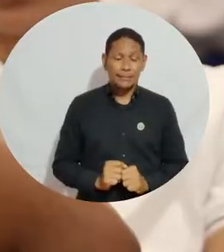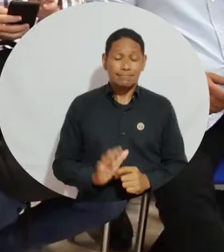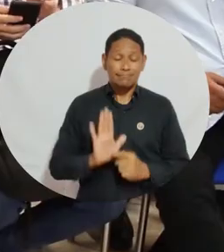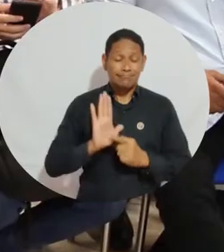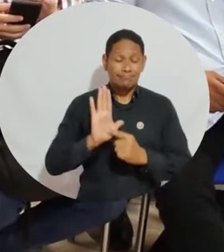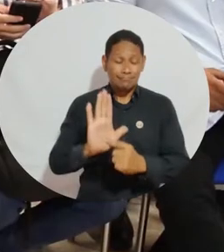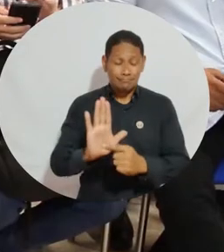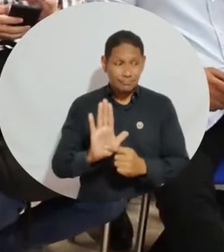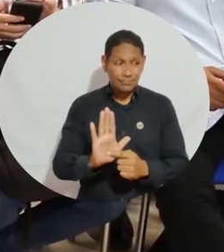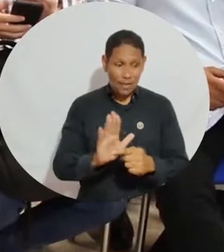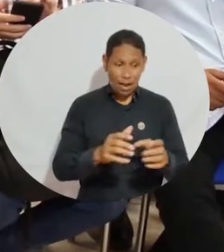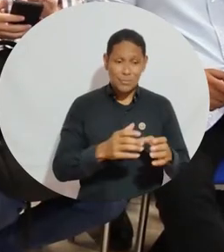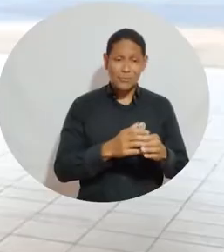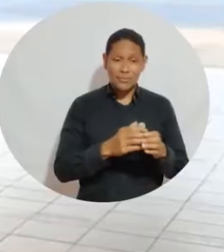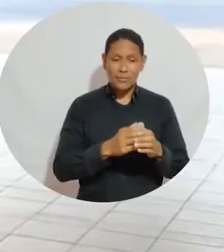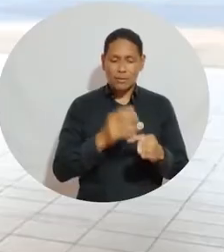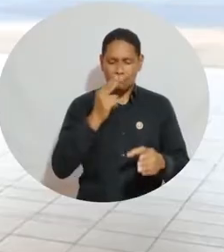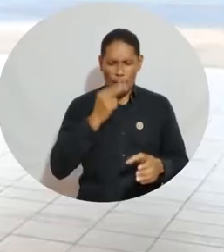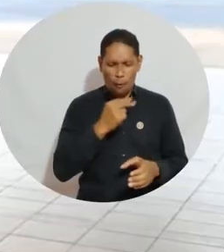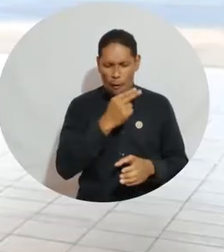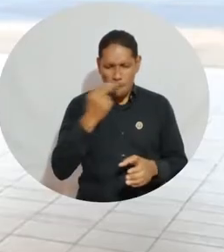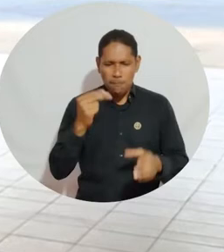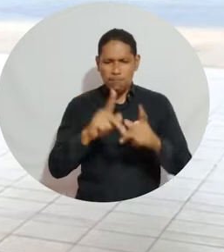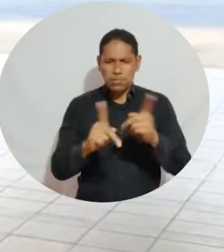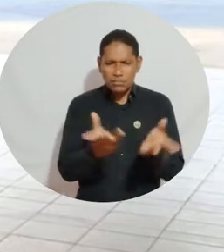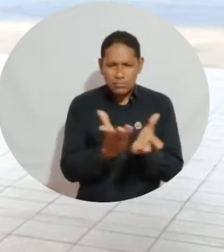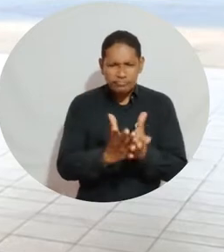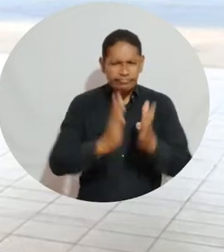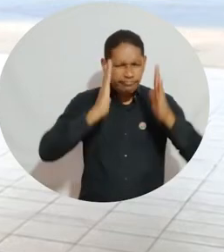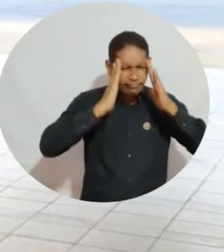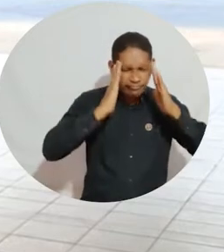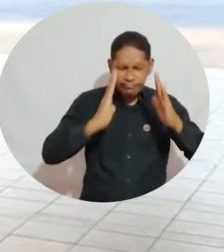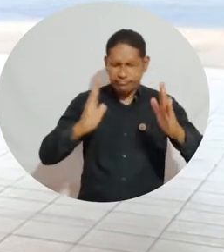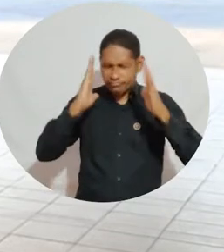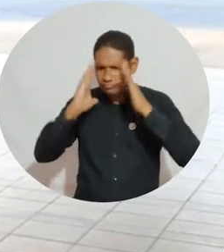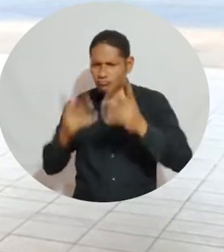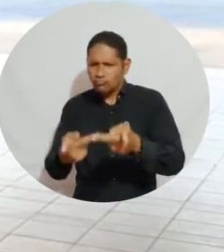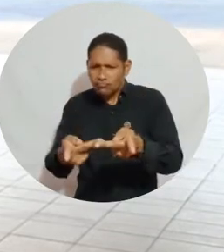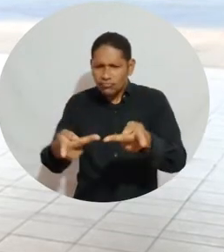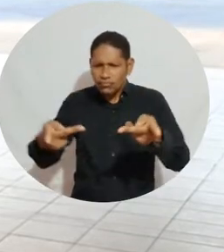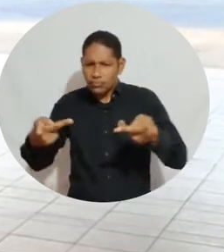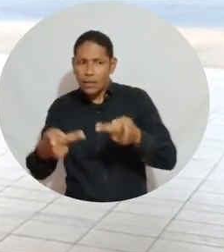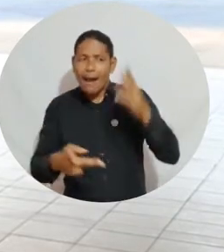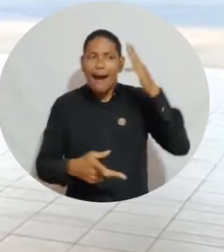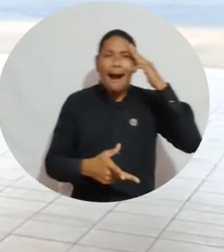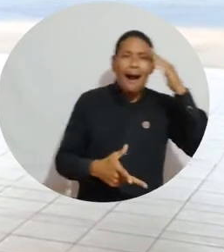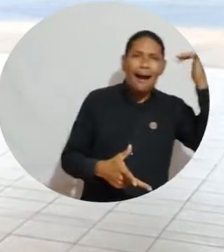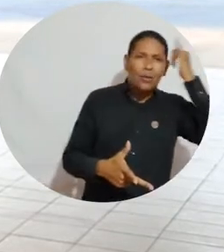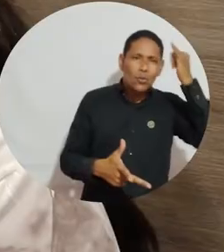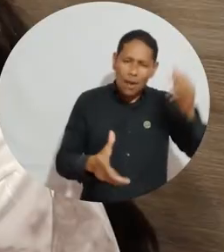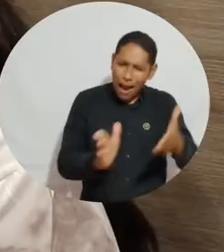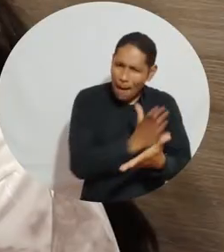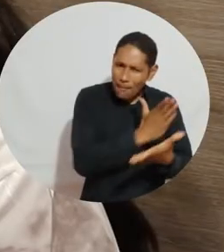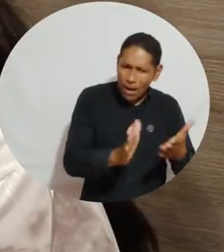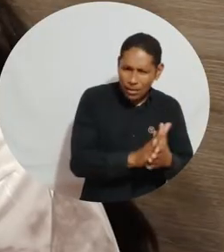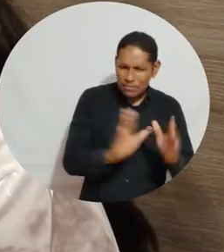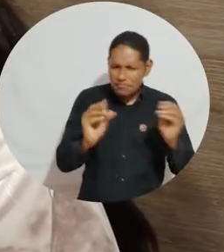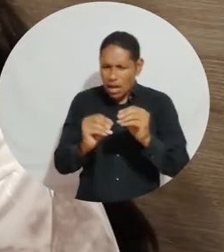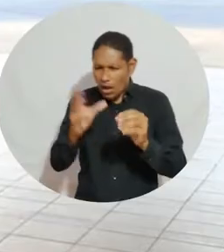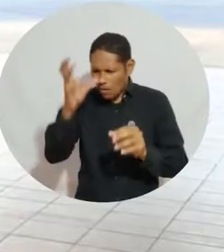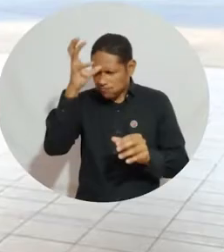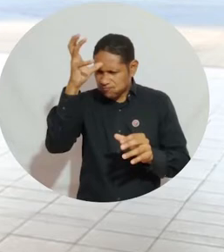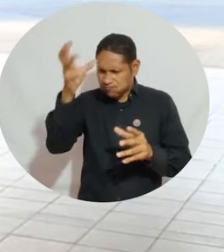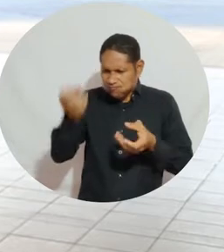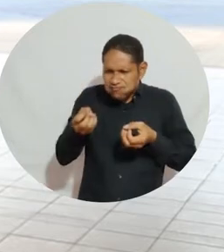virtualidad definitiva. Es una muestra de ese compromiso que como asociación se tiene para con los estudiantes de brindarles espacios fuera de la parte